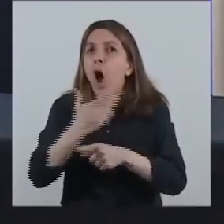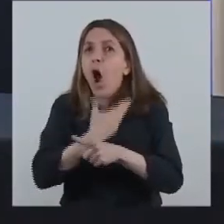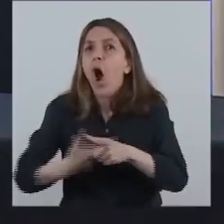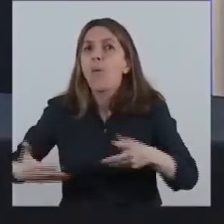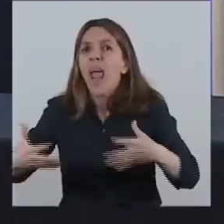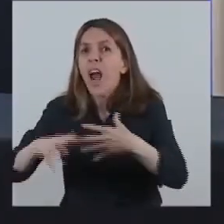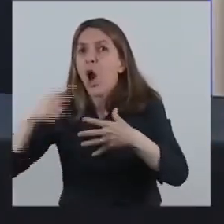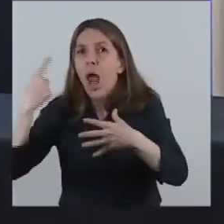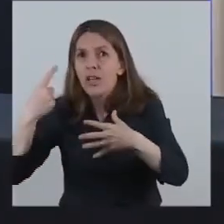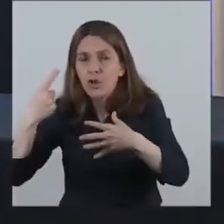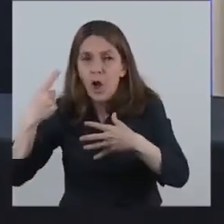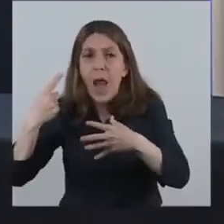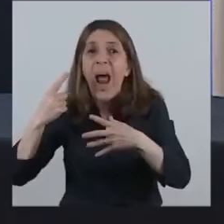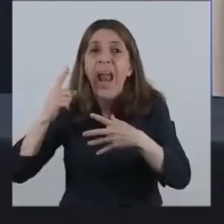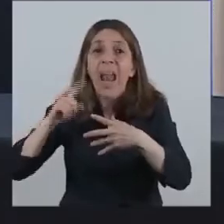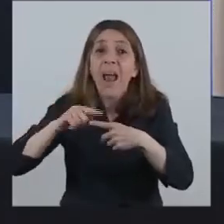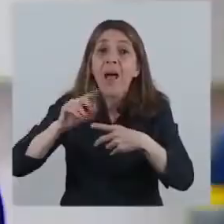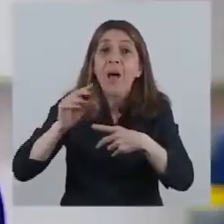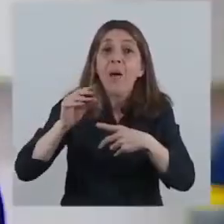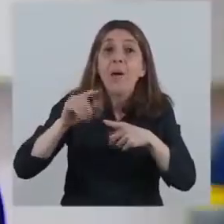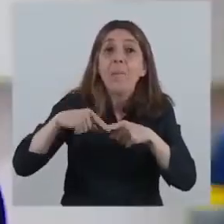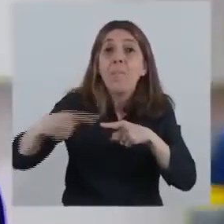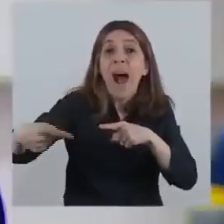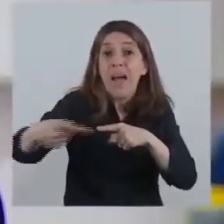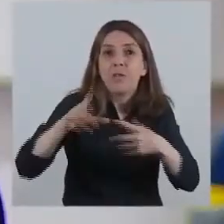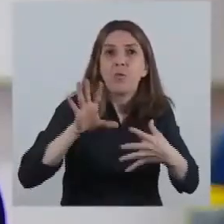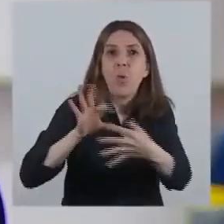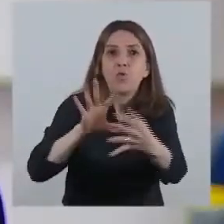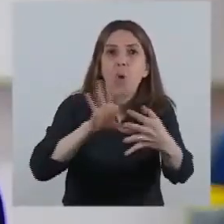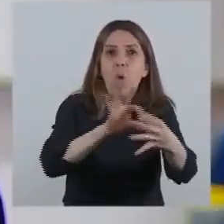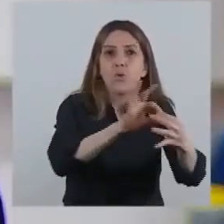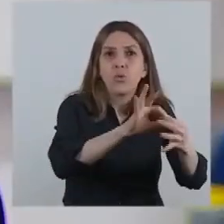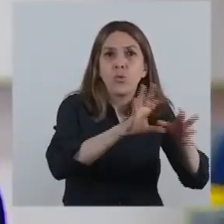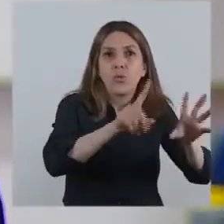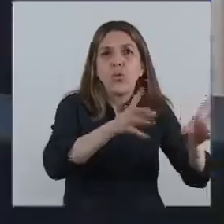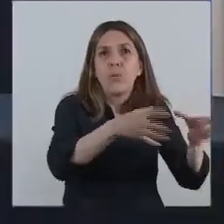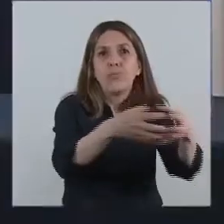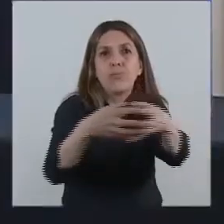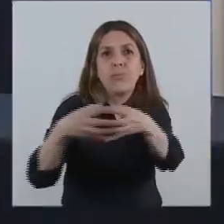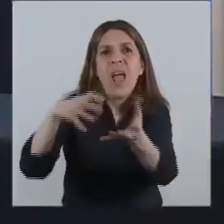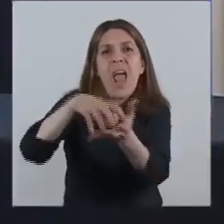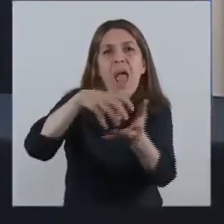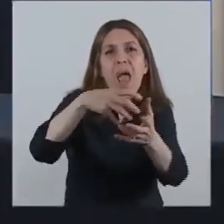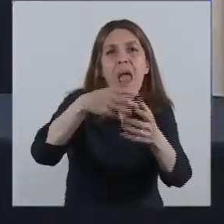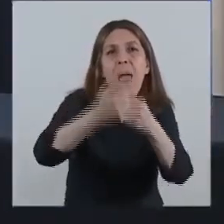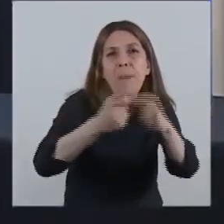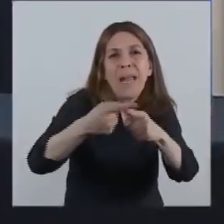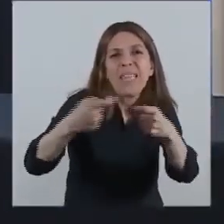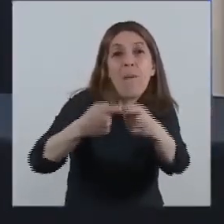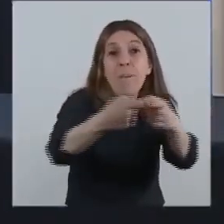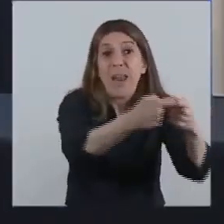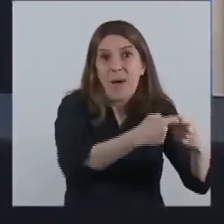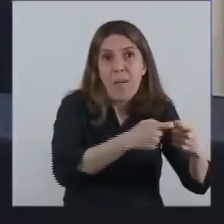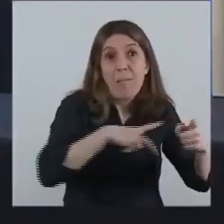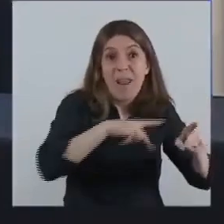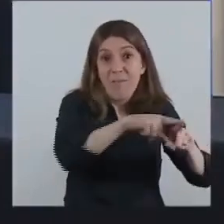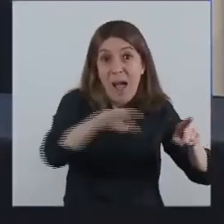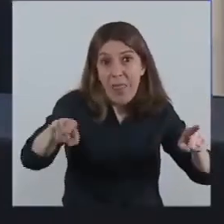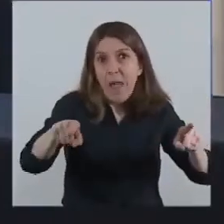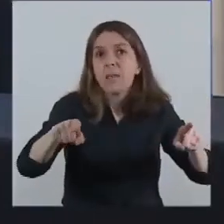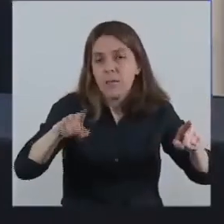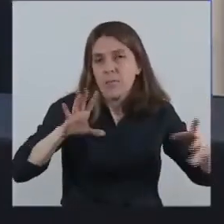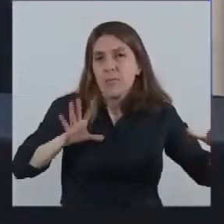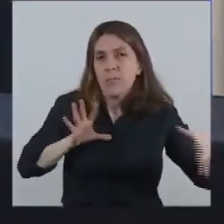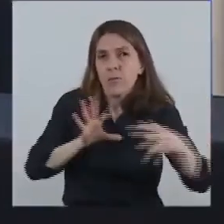nacional y los distintos sectores que constituyen el sector privado se continuará trabajando en estos